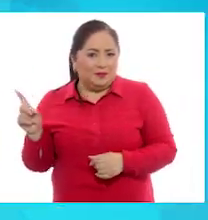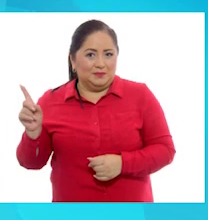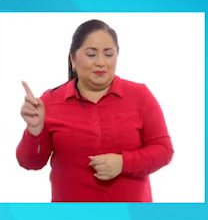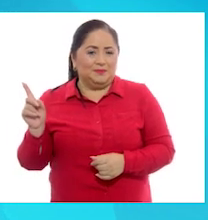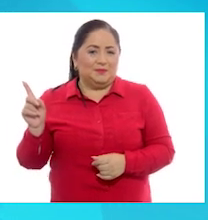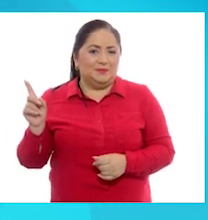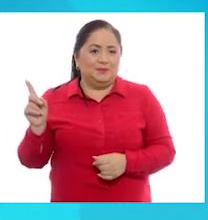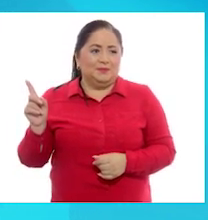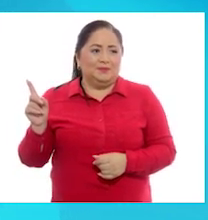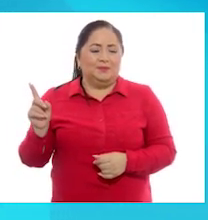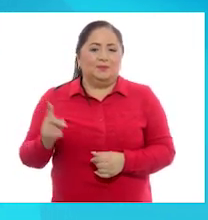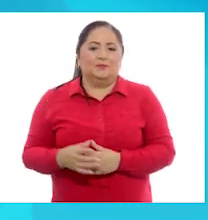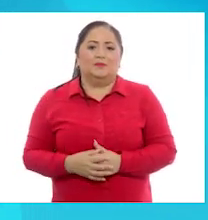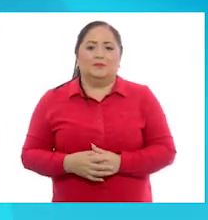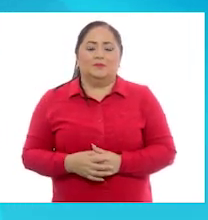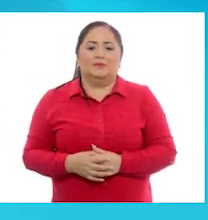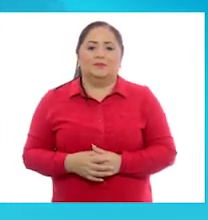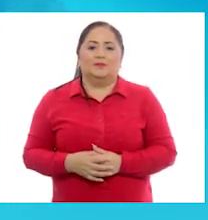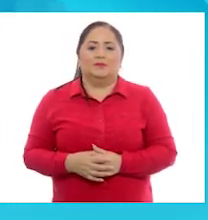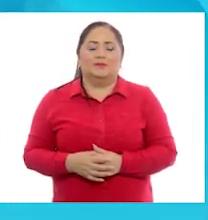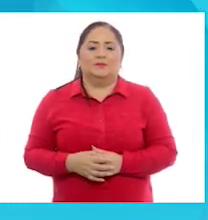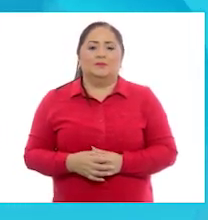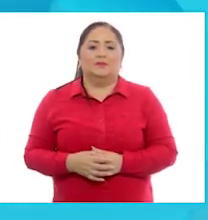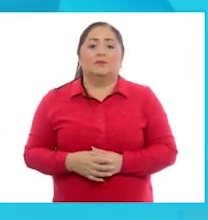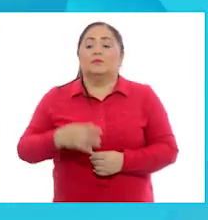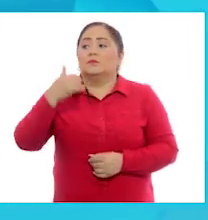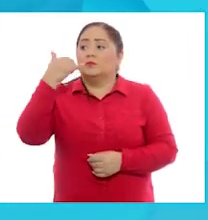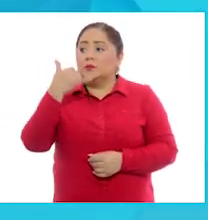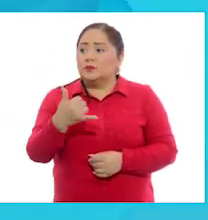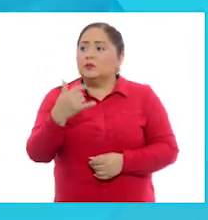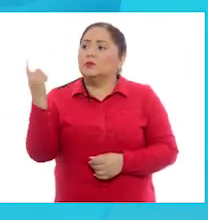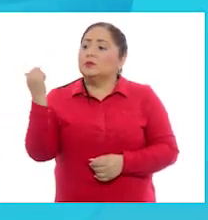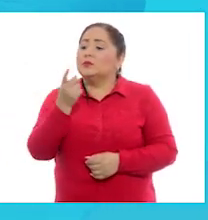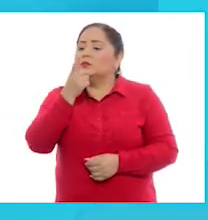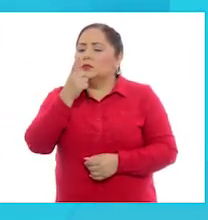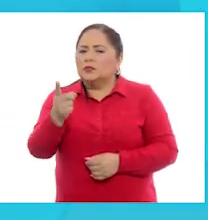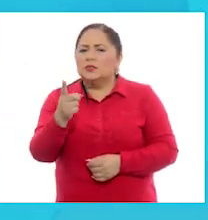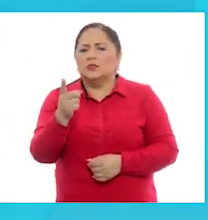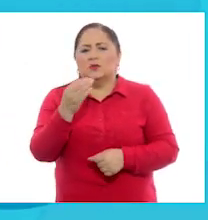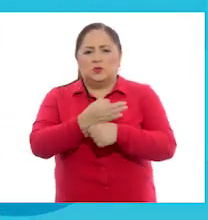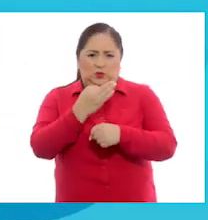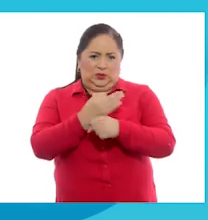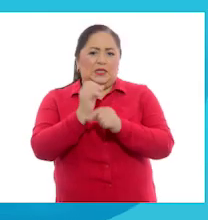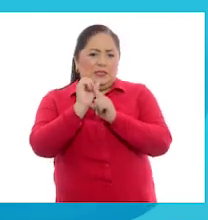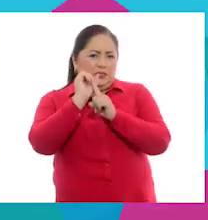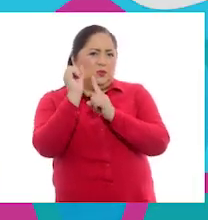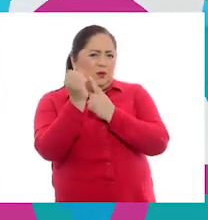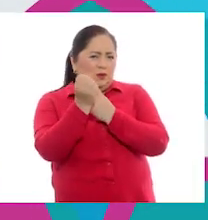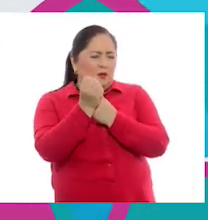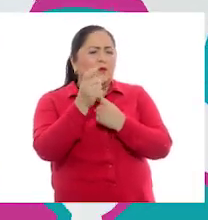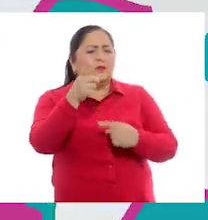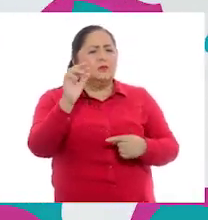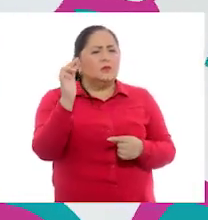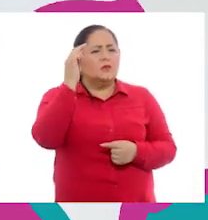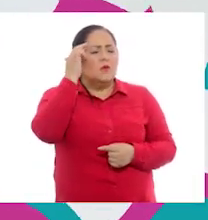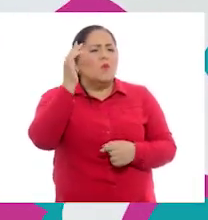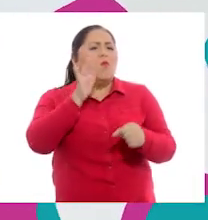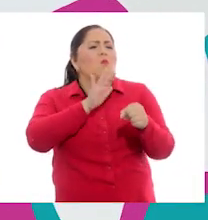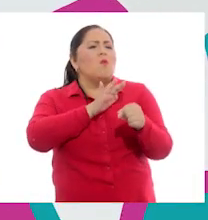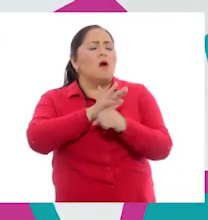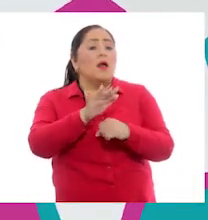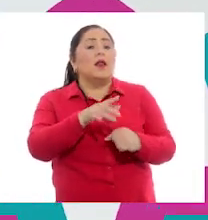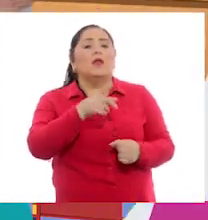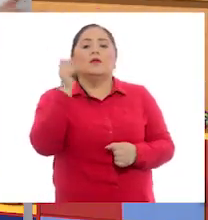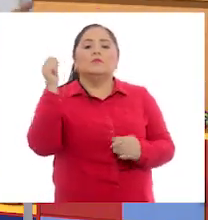Exactamente. Hay un mapa de la República Mexicana. Y nos plantea una situación. ¿Te acuerdas cuál era la situación, Pili?